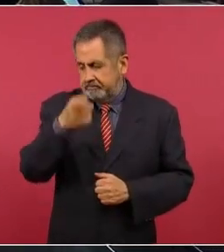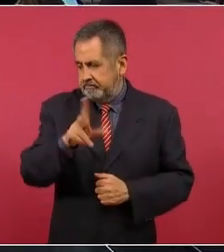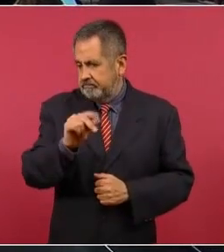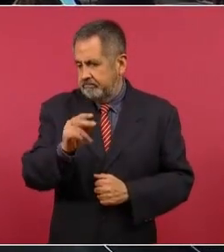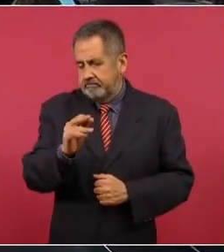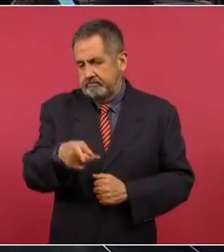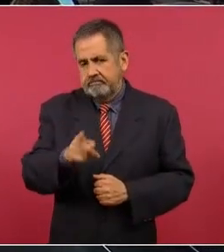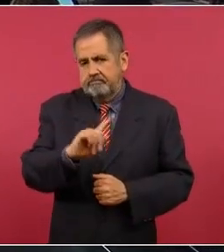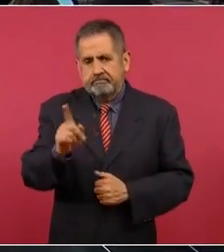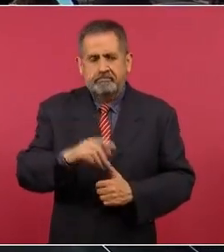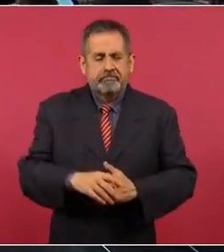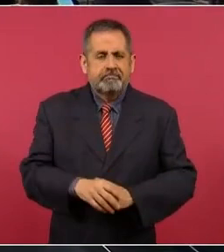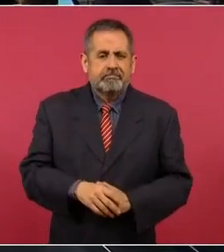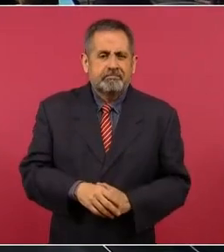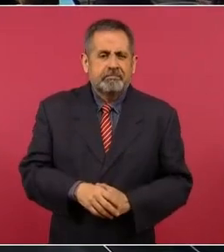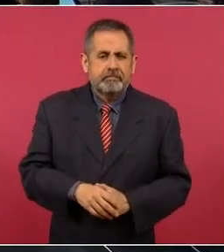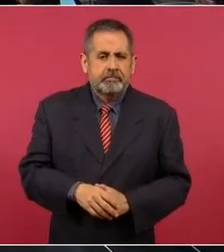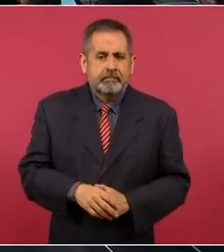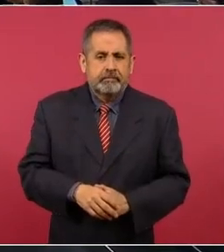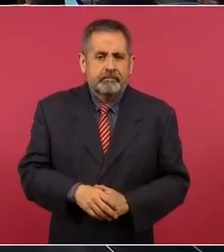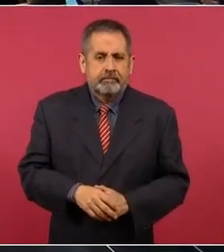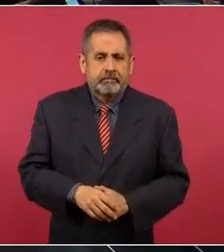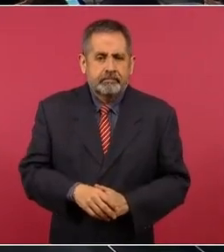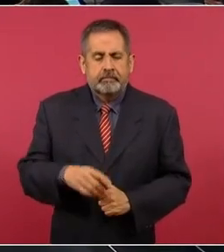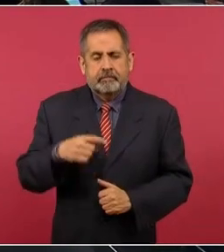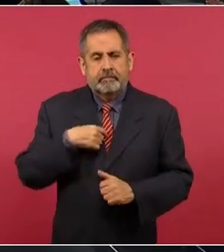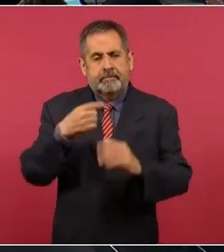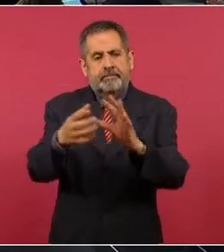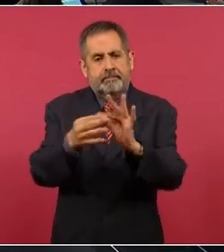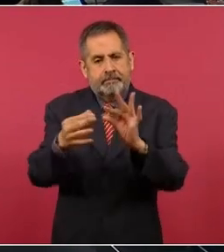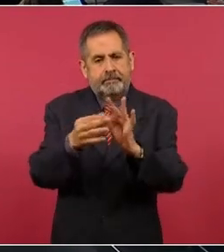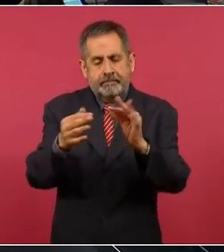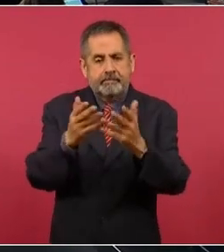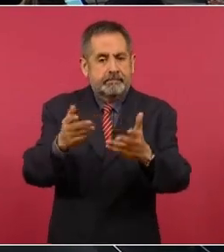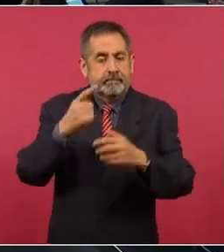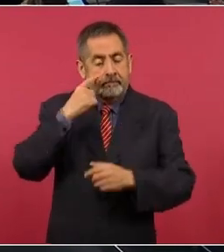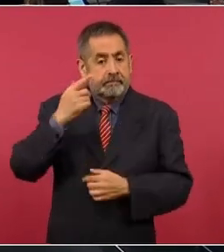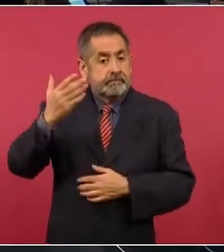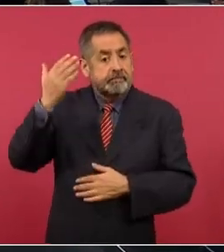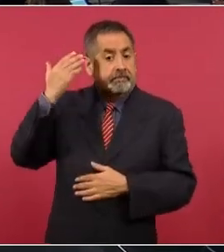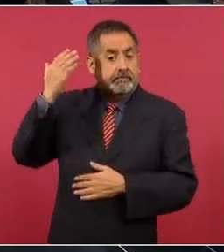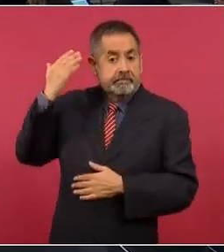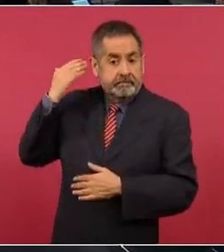¿No reconoce que hay No, no, no, porque le explico. Antes